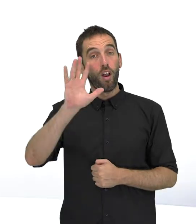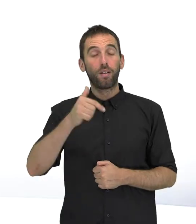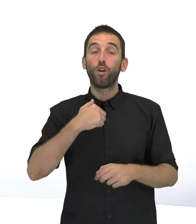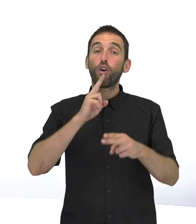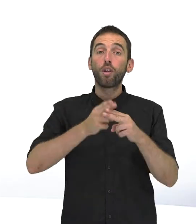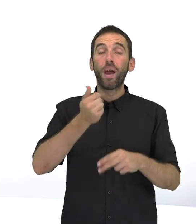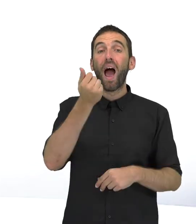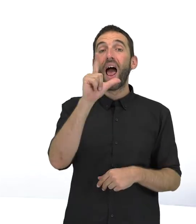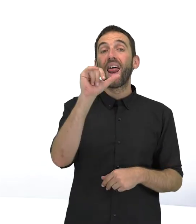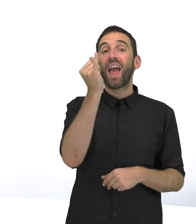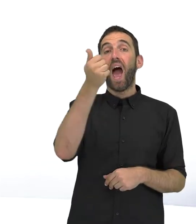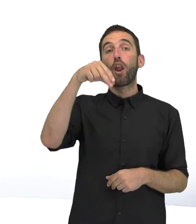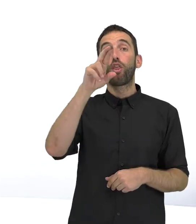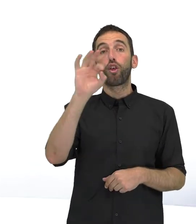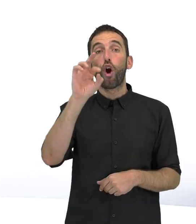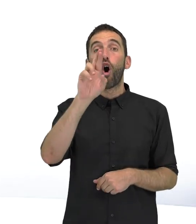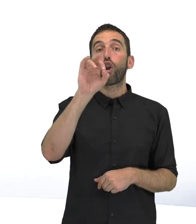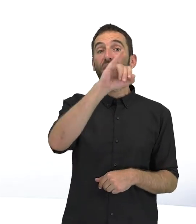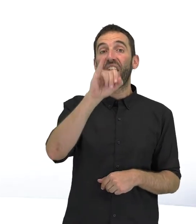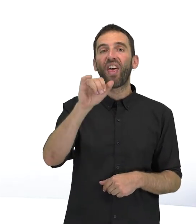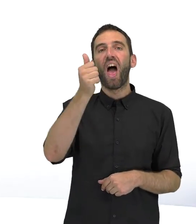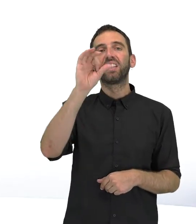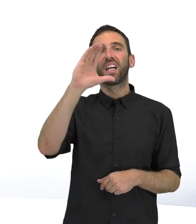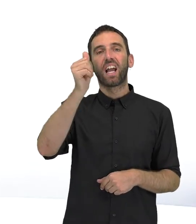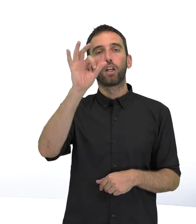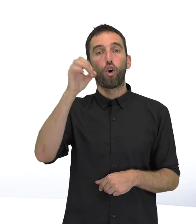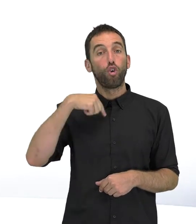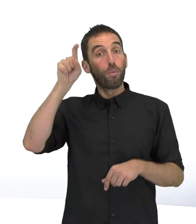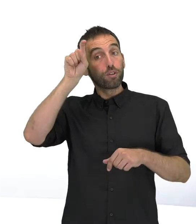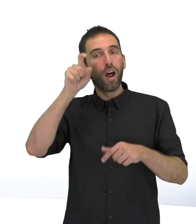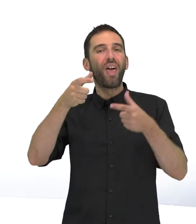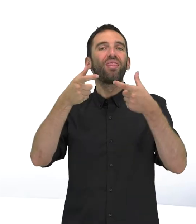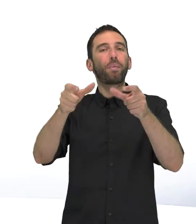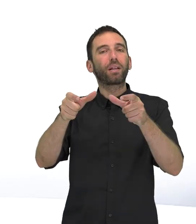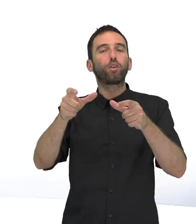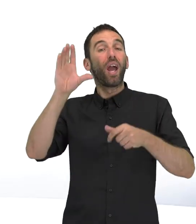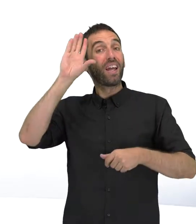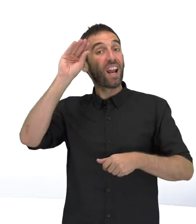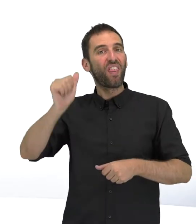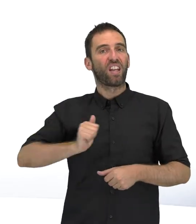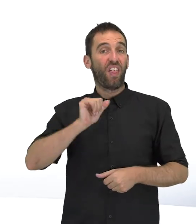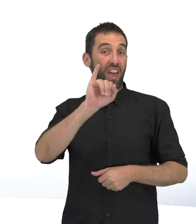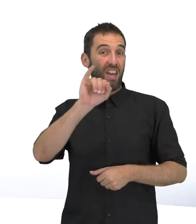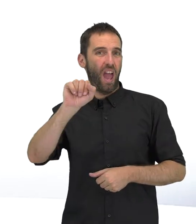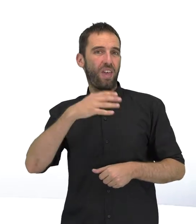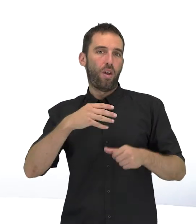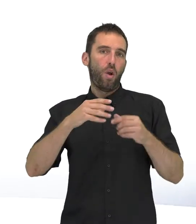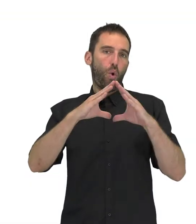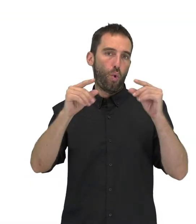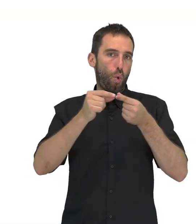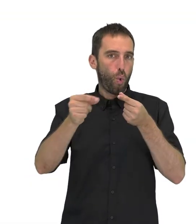Hola, mi nombre es Alejandro Rodríguez Ascaso, soy profesor del Departamento de Inteligencia Artificial de la UNED.